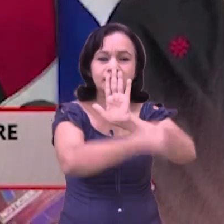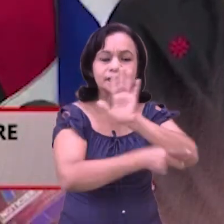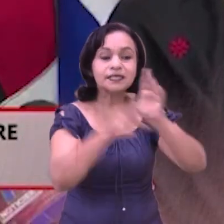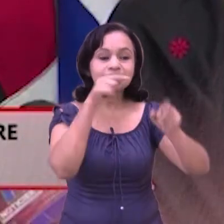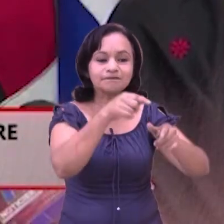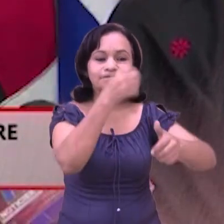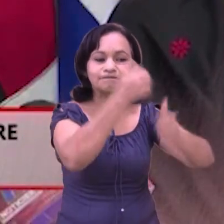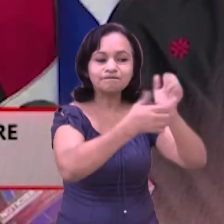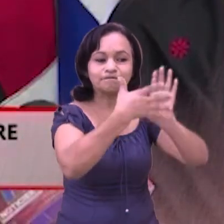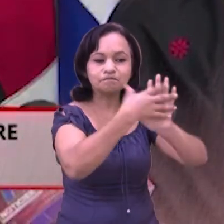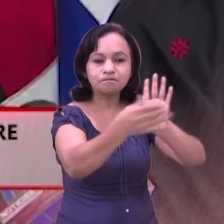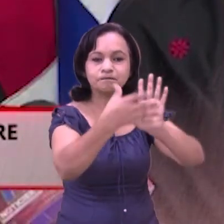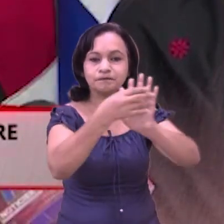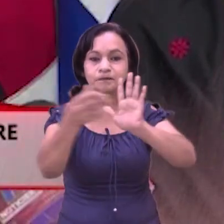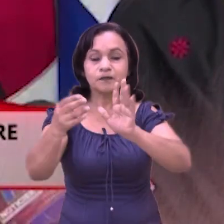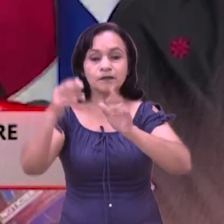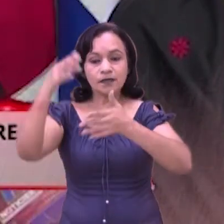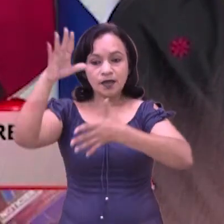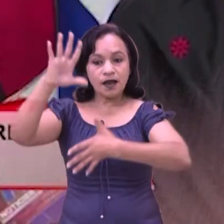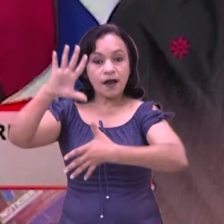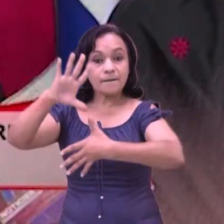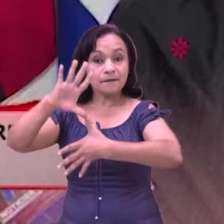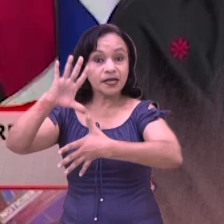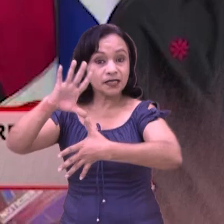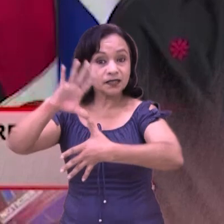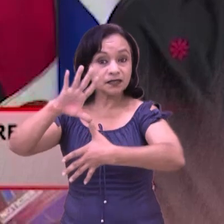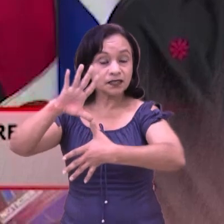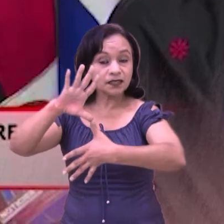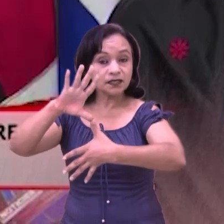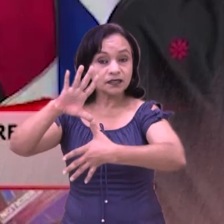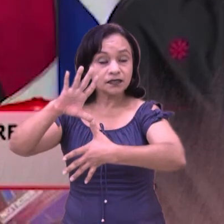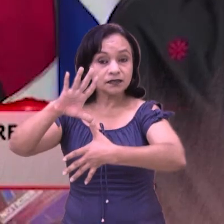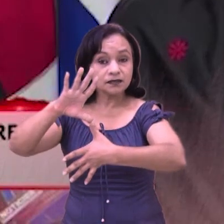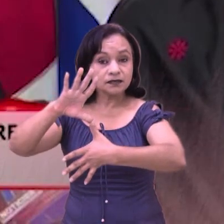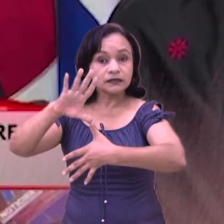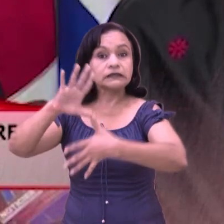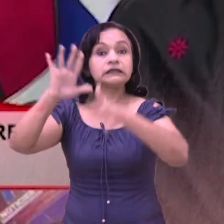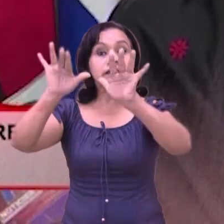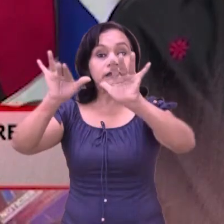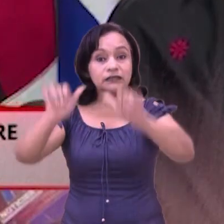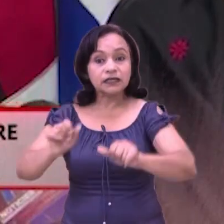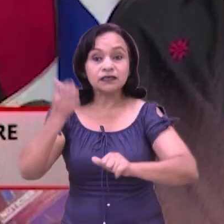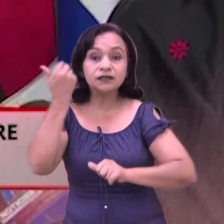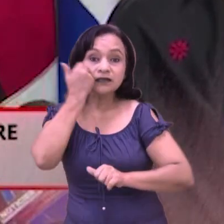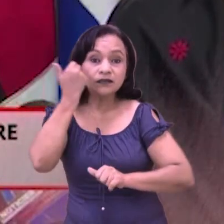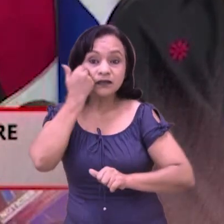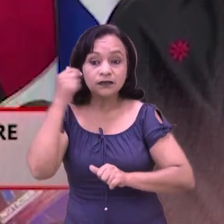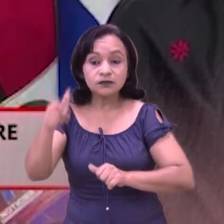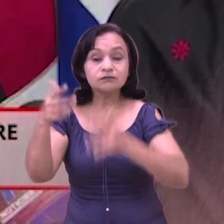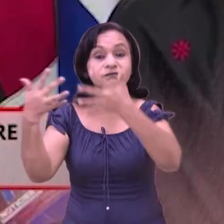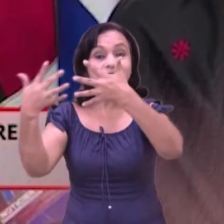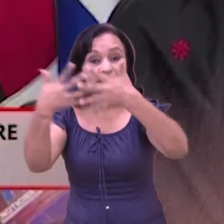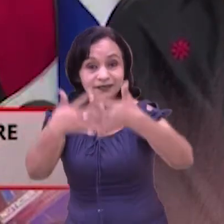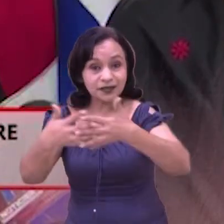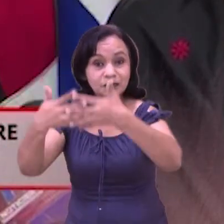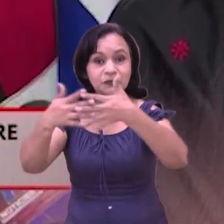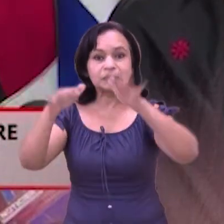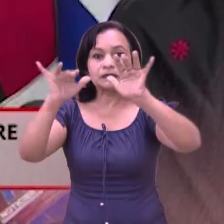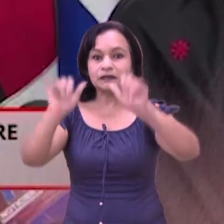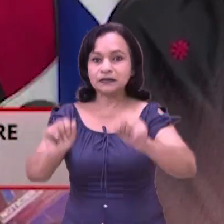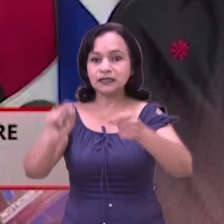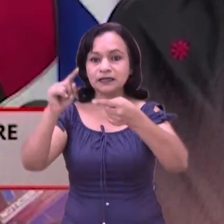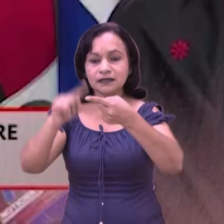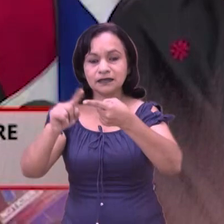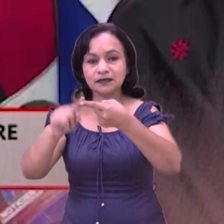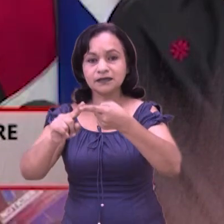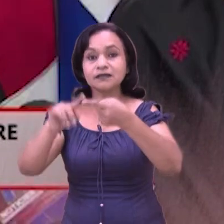afectados. En nuestra América tenemos casos confirmados en los Estados Unidos,